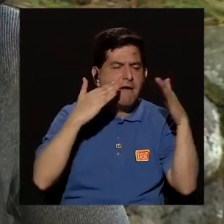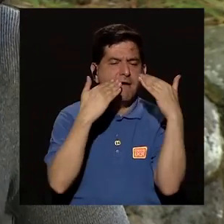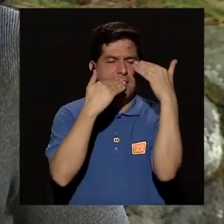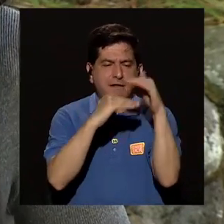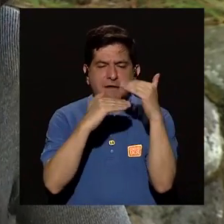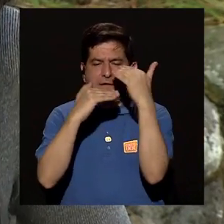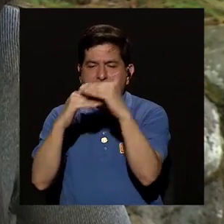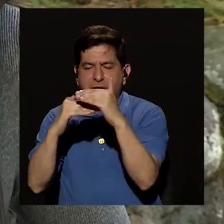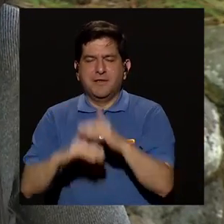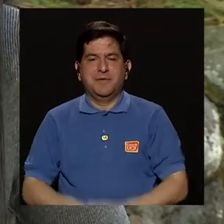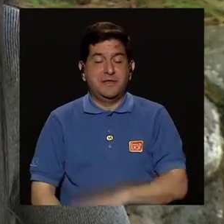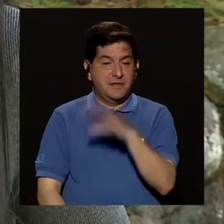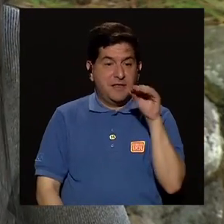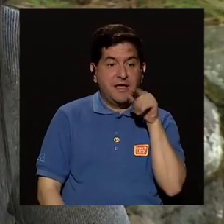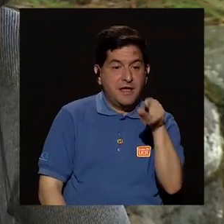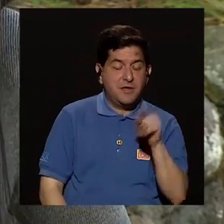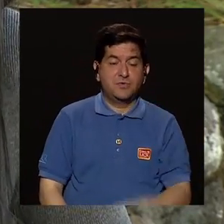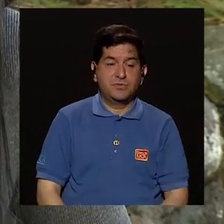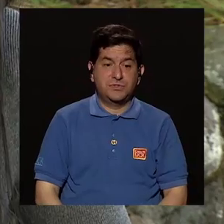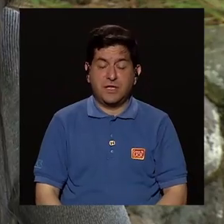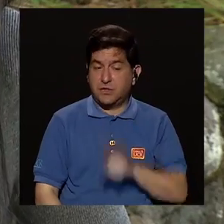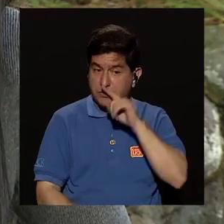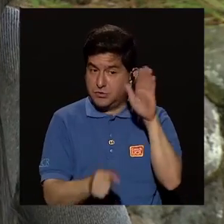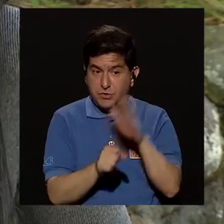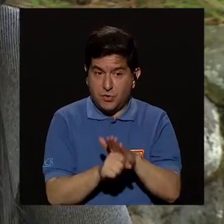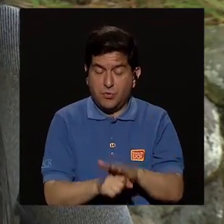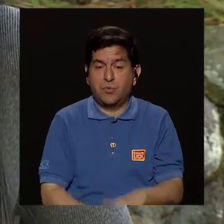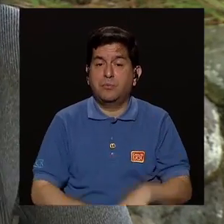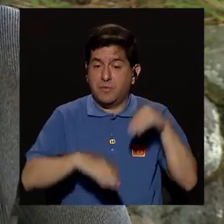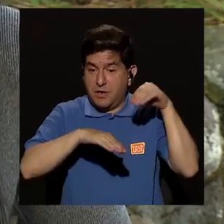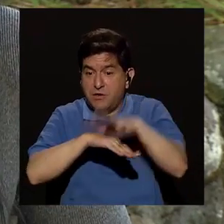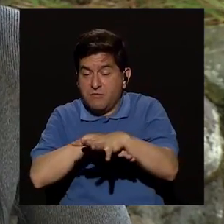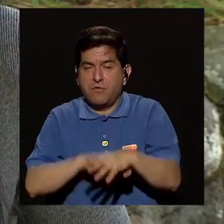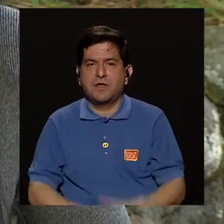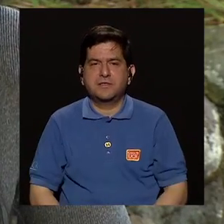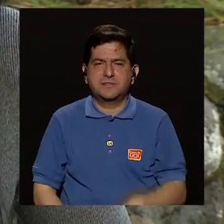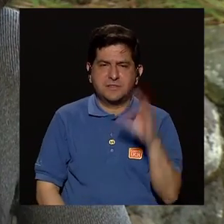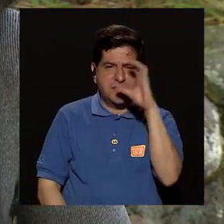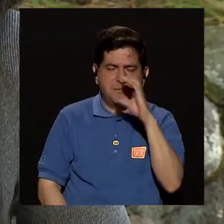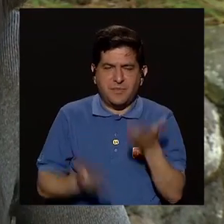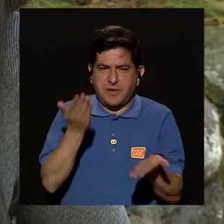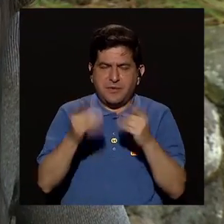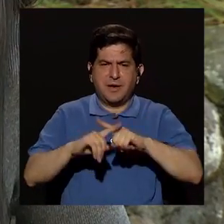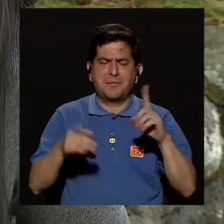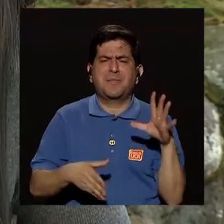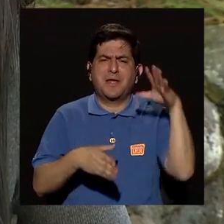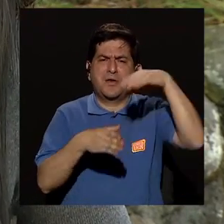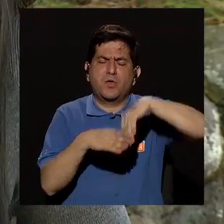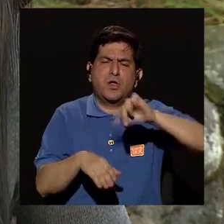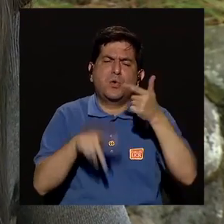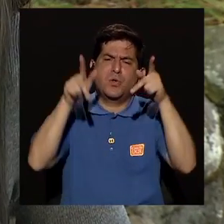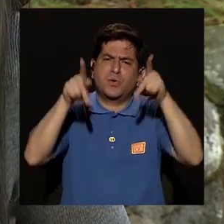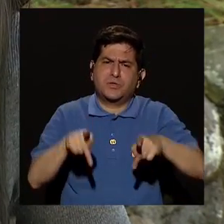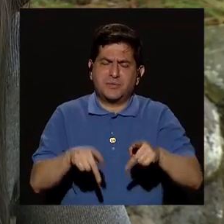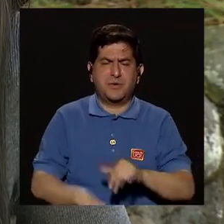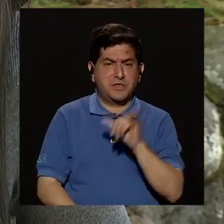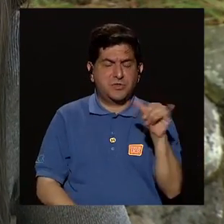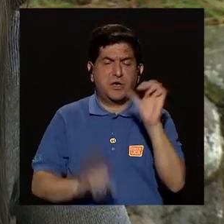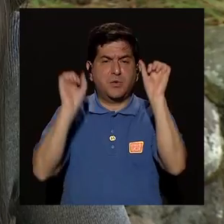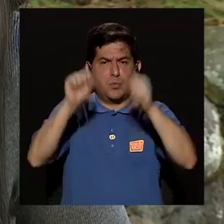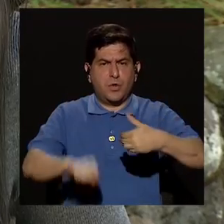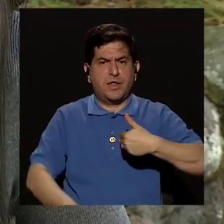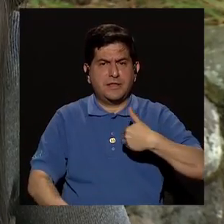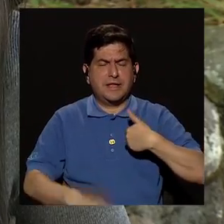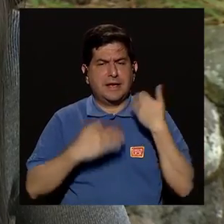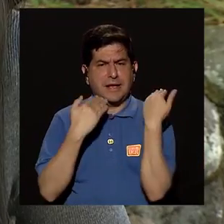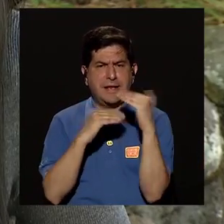cuál es el límite cuál es la consecuencia si se pasa digo esto para lograr equilibrio pero también cuándo incluir a otra persona que también